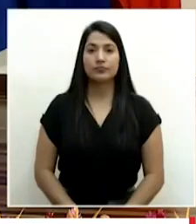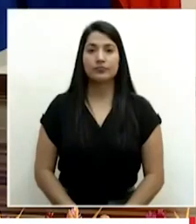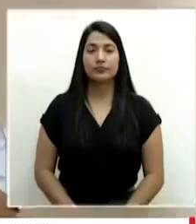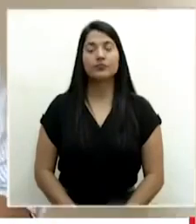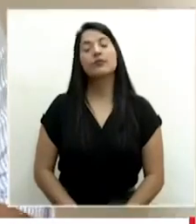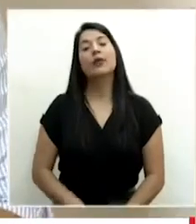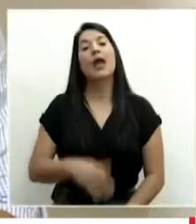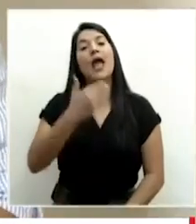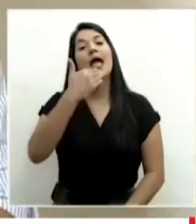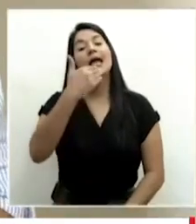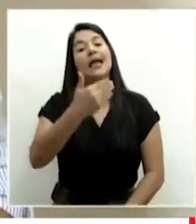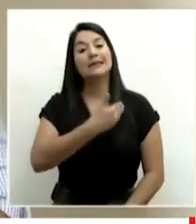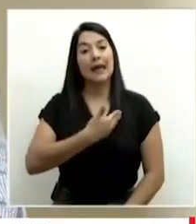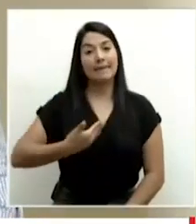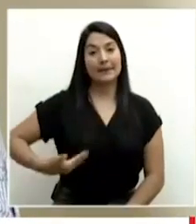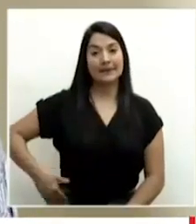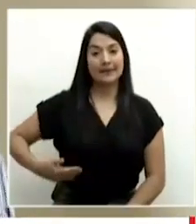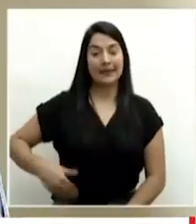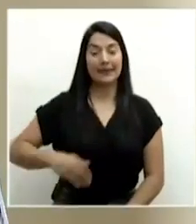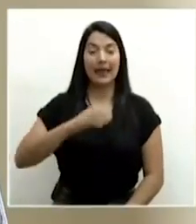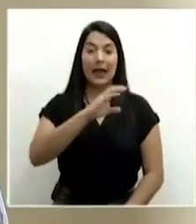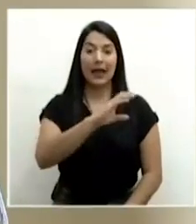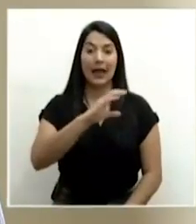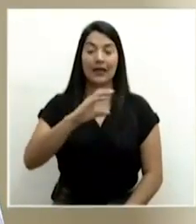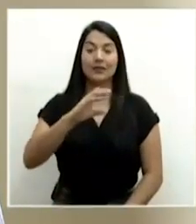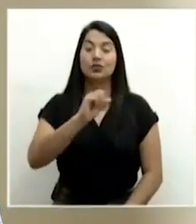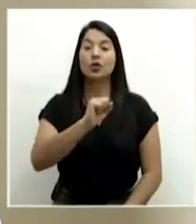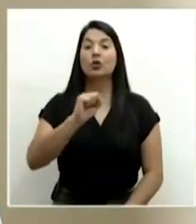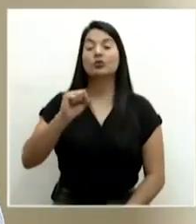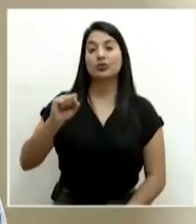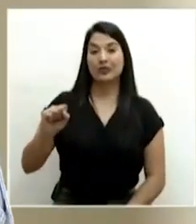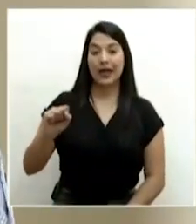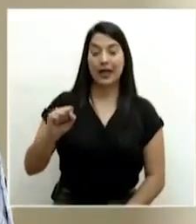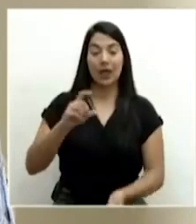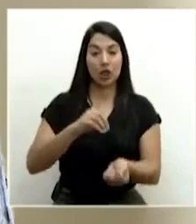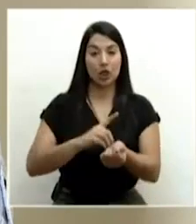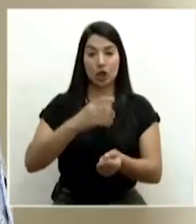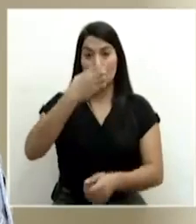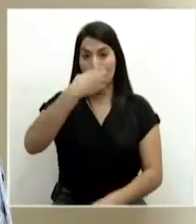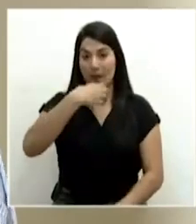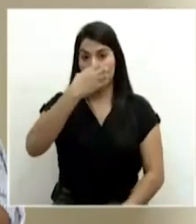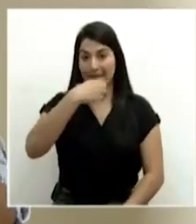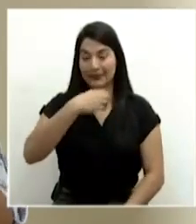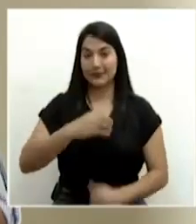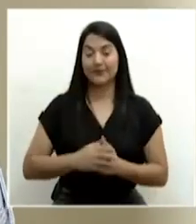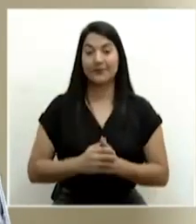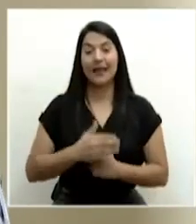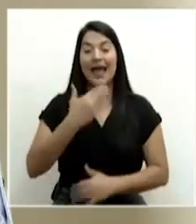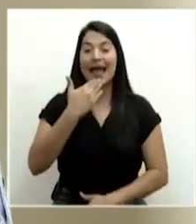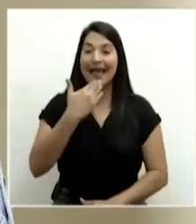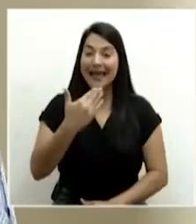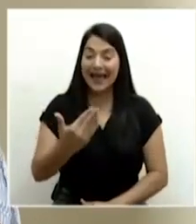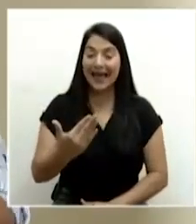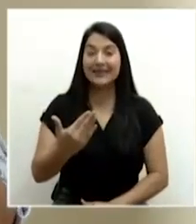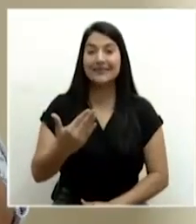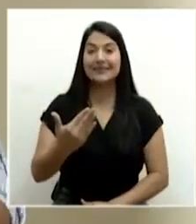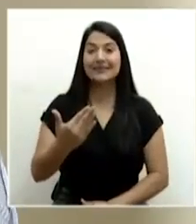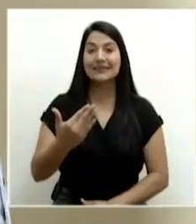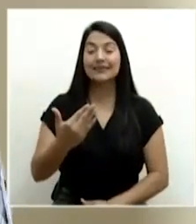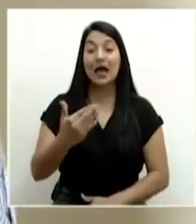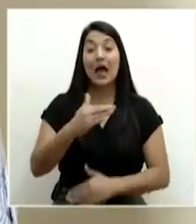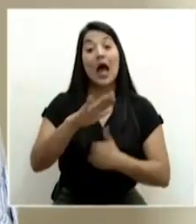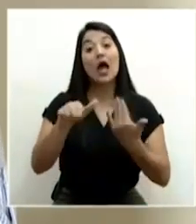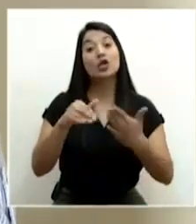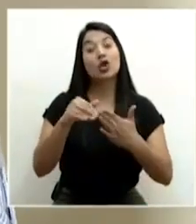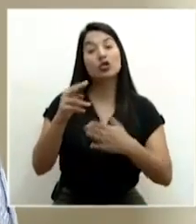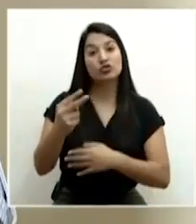Muchas gracias al presidente ejecutivo de la Caja Costarricense de Seguro Social, el doctor Román Macaya. Agradecemos la consintonía